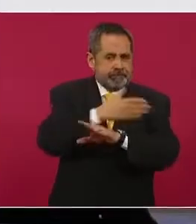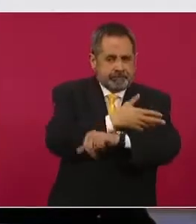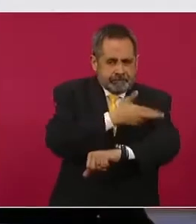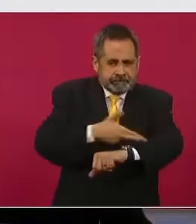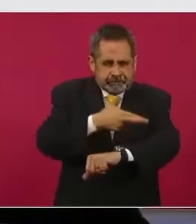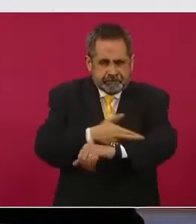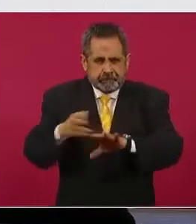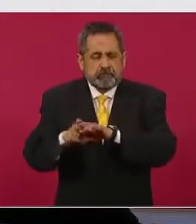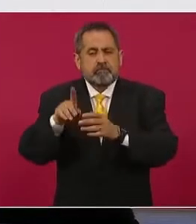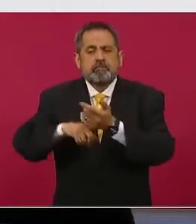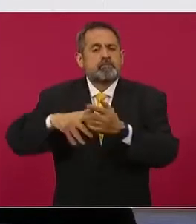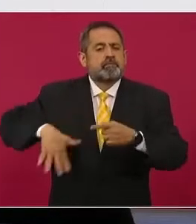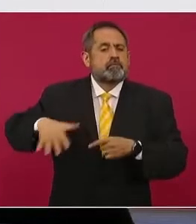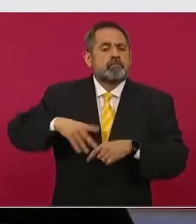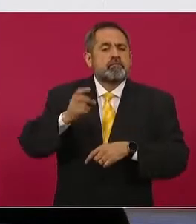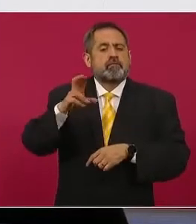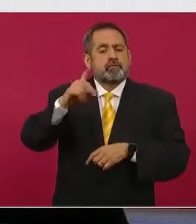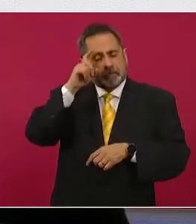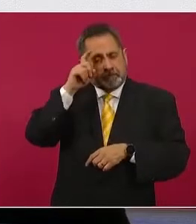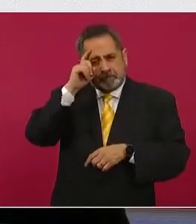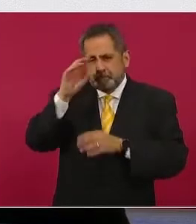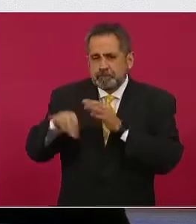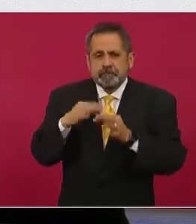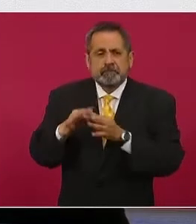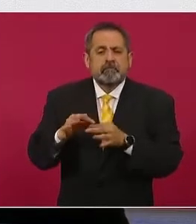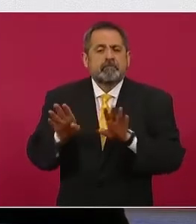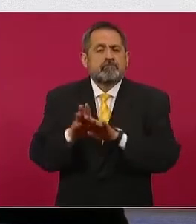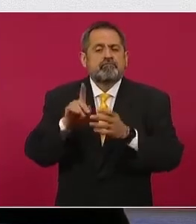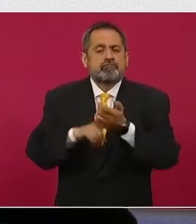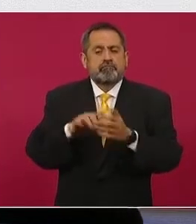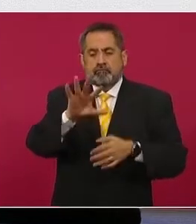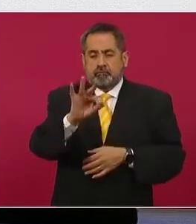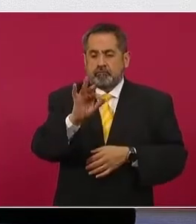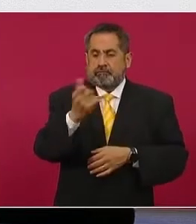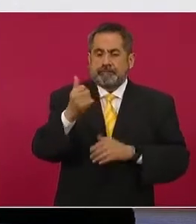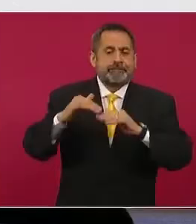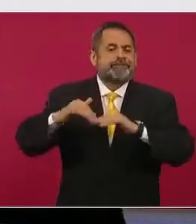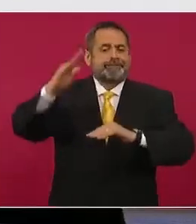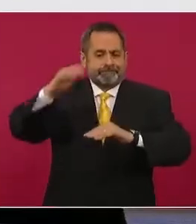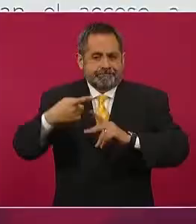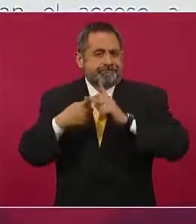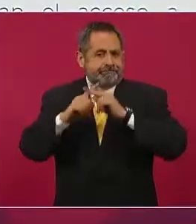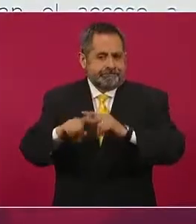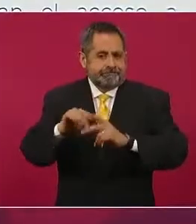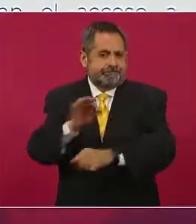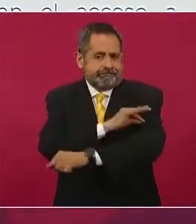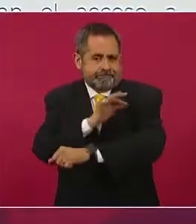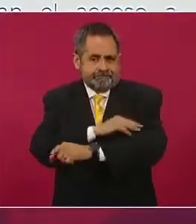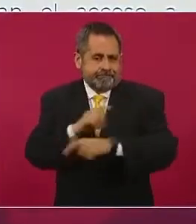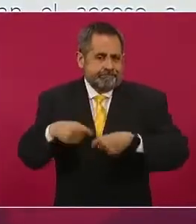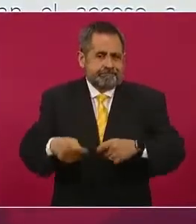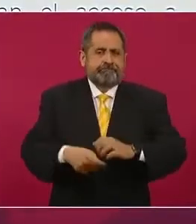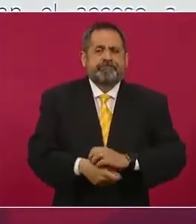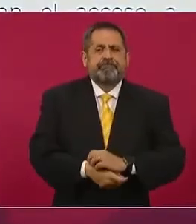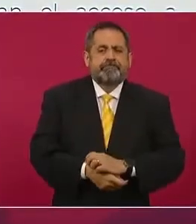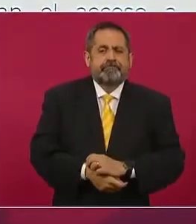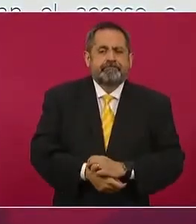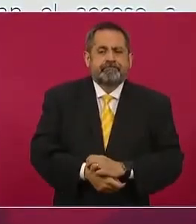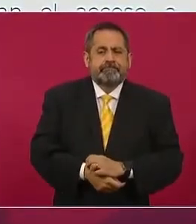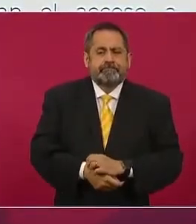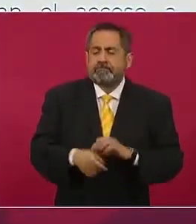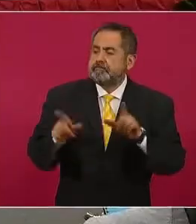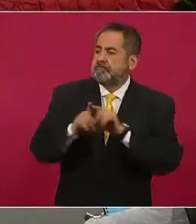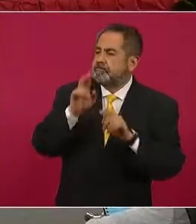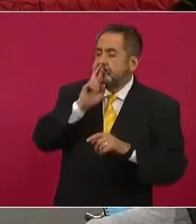lo que acaba de anunciar el doctor López-Gatell, además que es 40 y más, que es un refuerzo que se va a iniciar ya. Y ese sería el